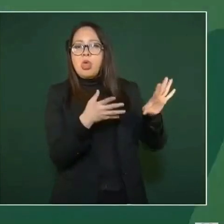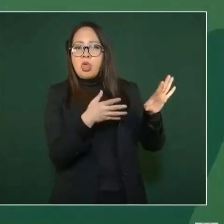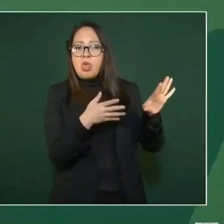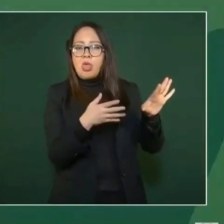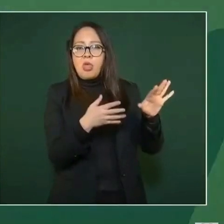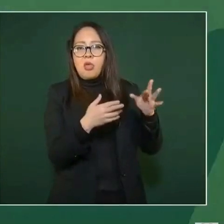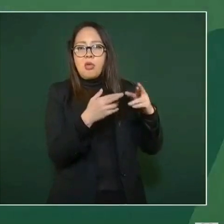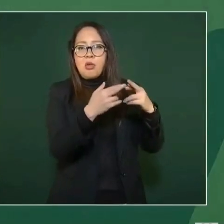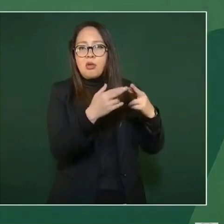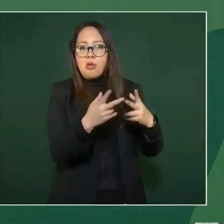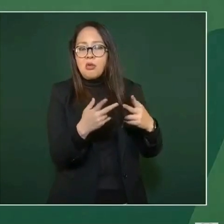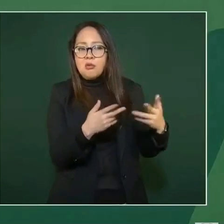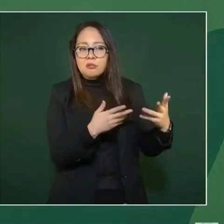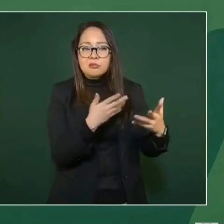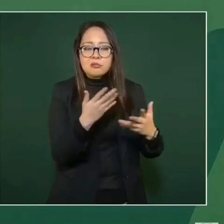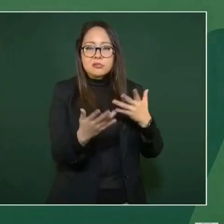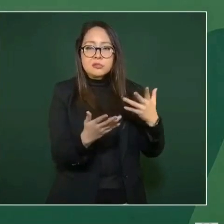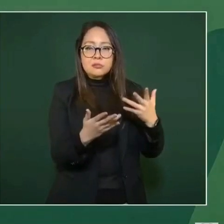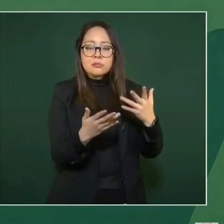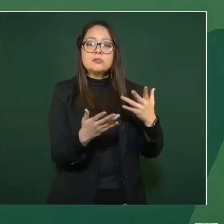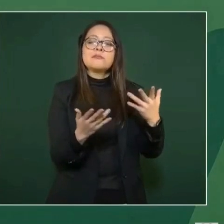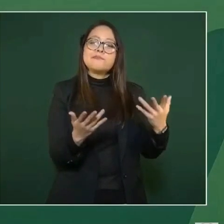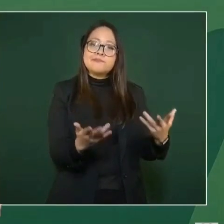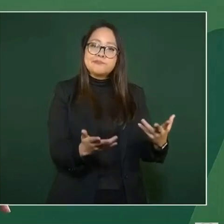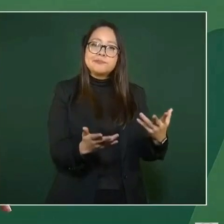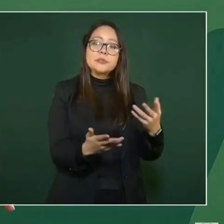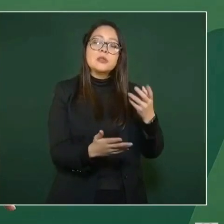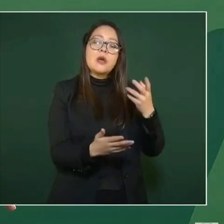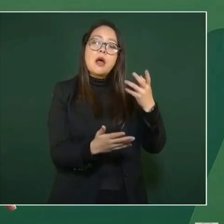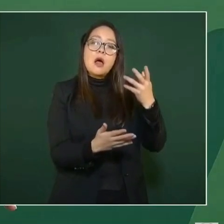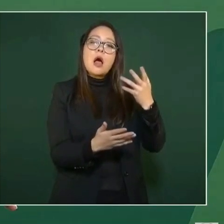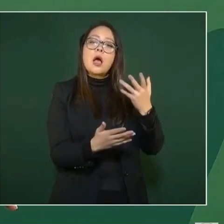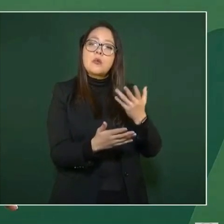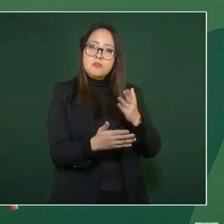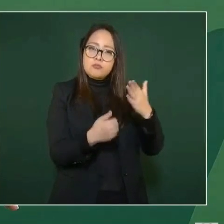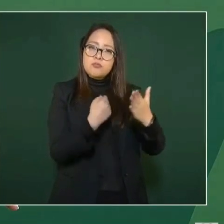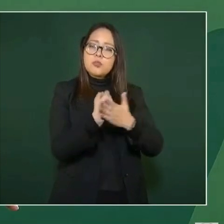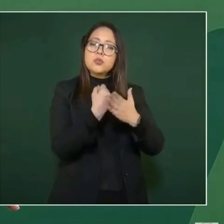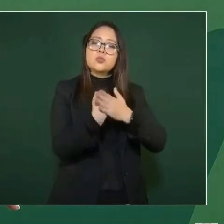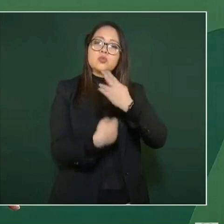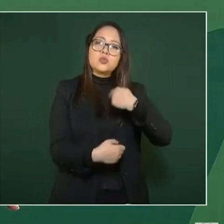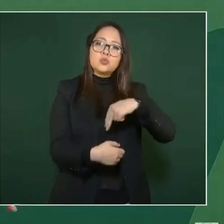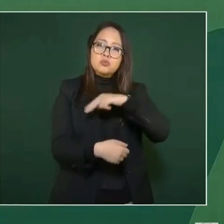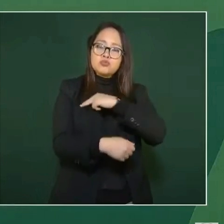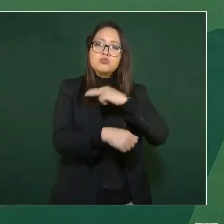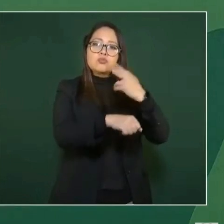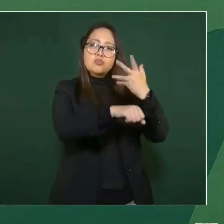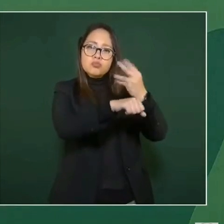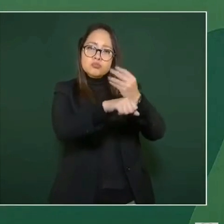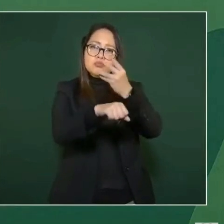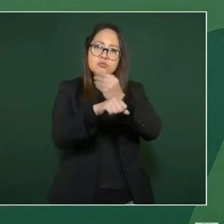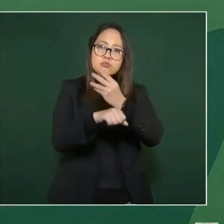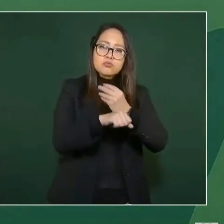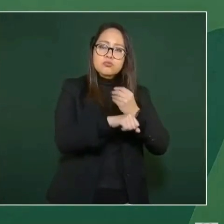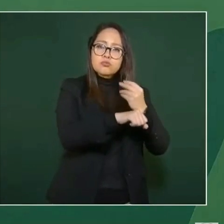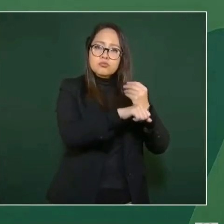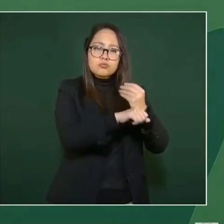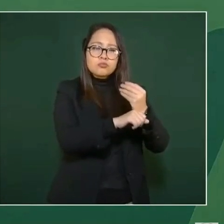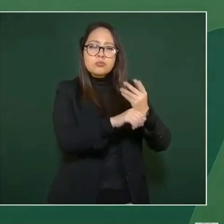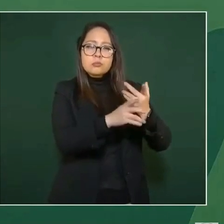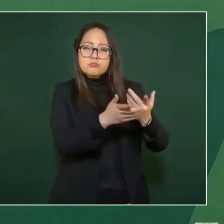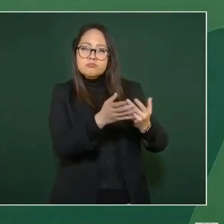y vamos a seguir recordando la